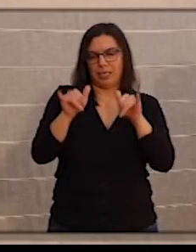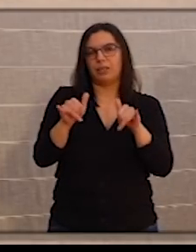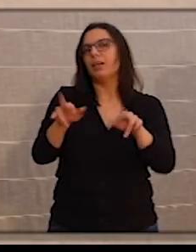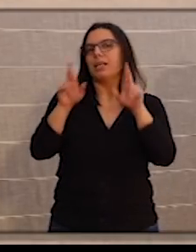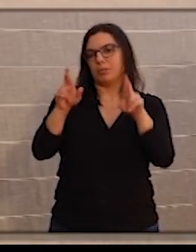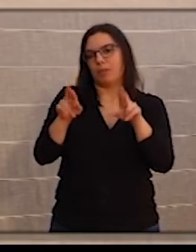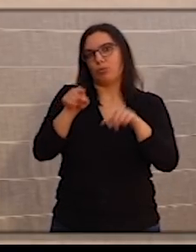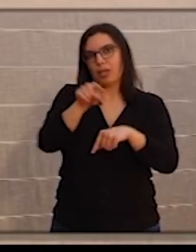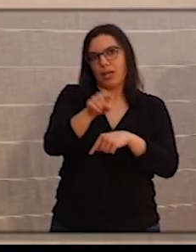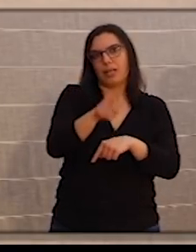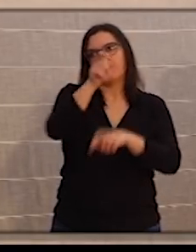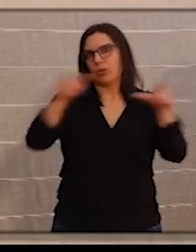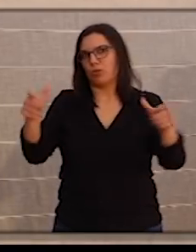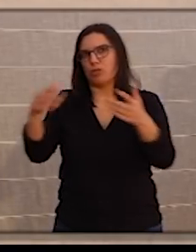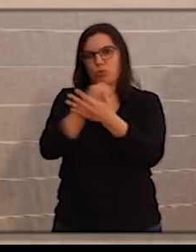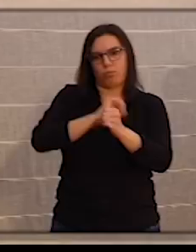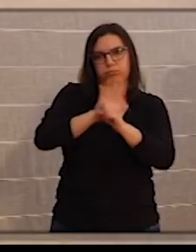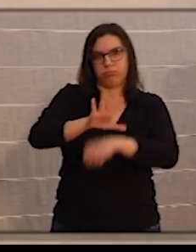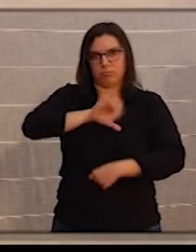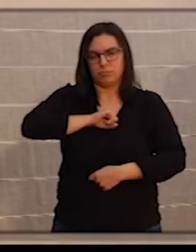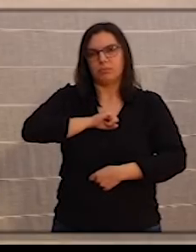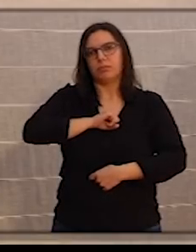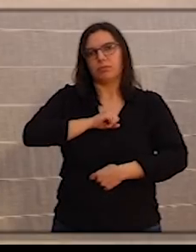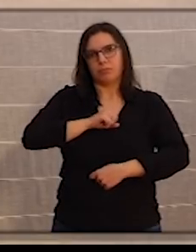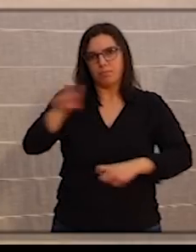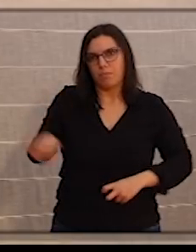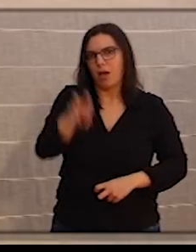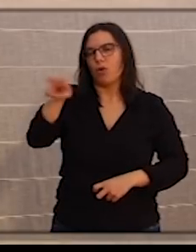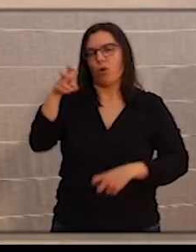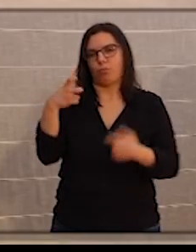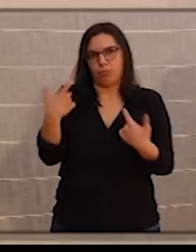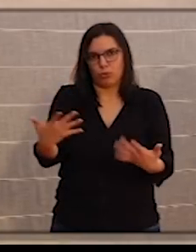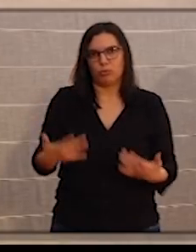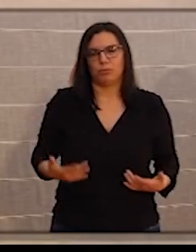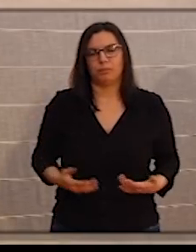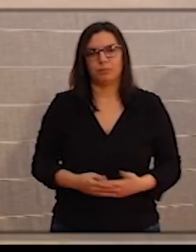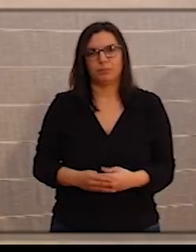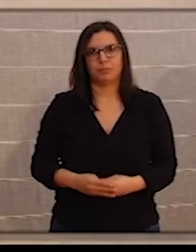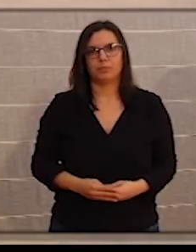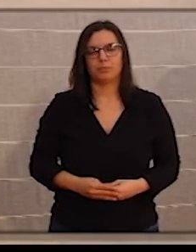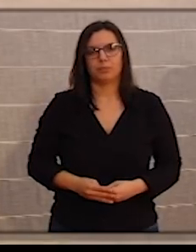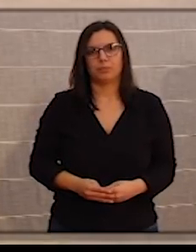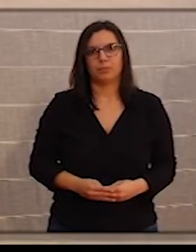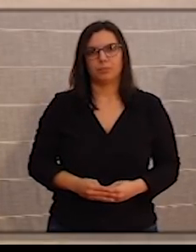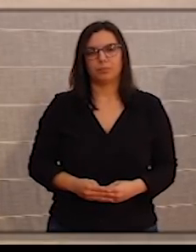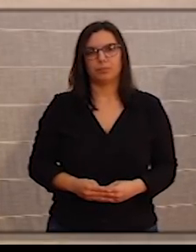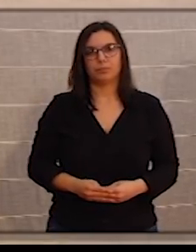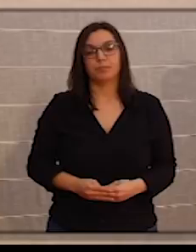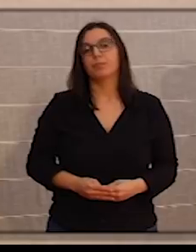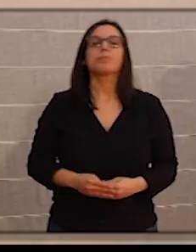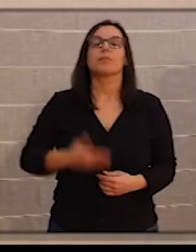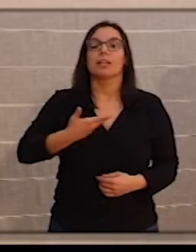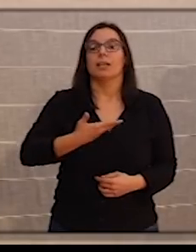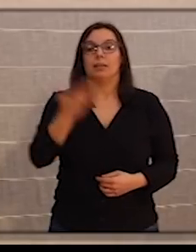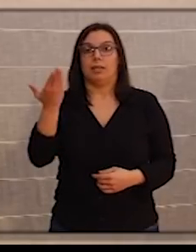a él y a todos los enfermos de coronavirus la pronta recuperación. Y el resto de